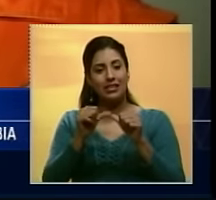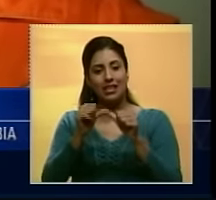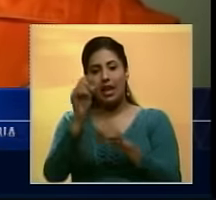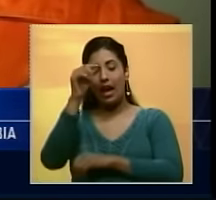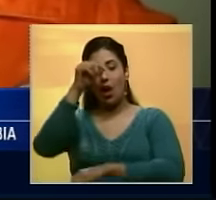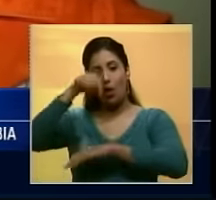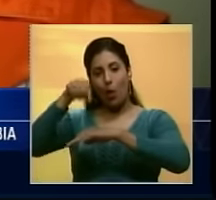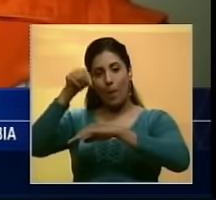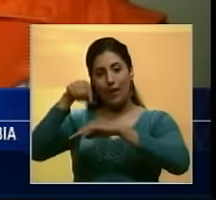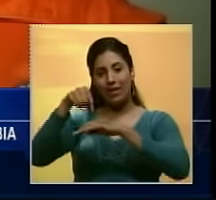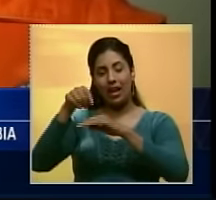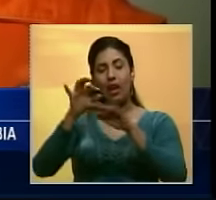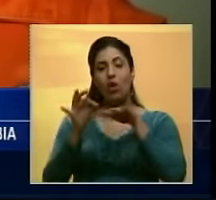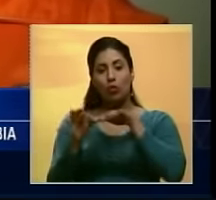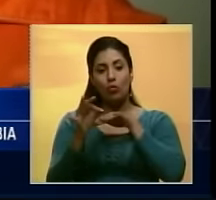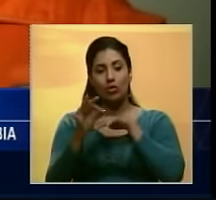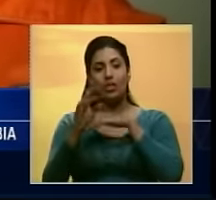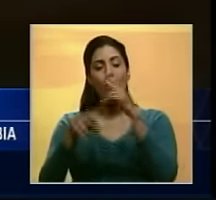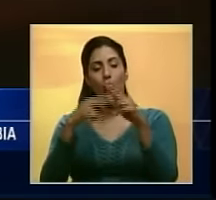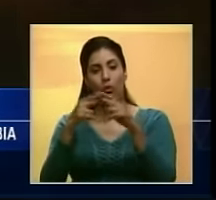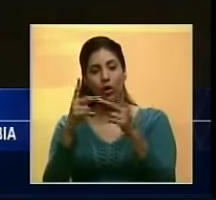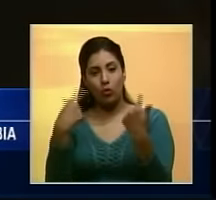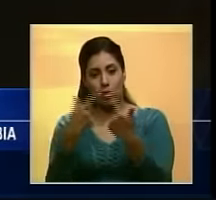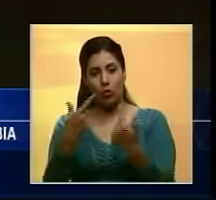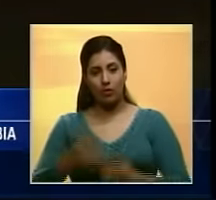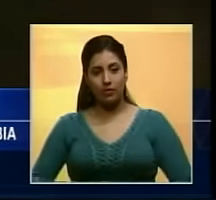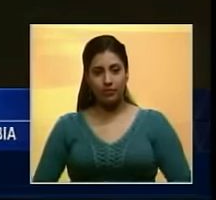en el hospital del municipio de Puerto Carreño.